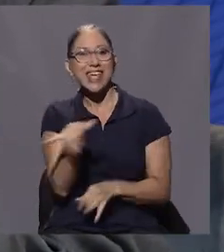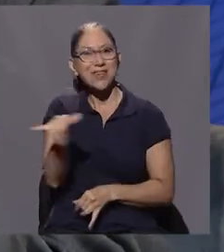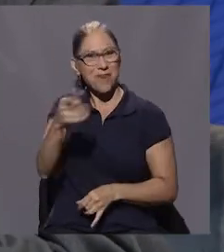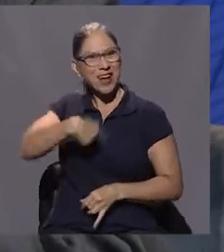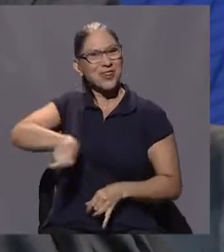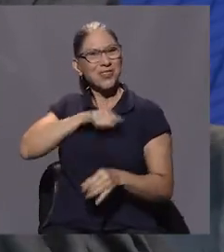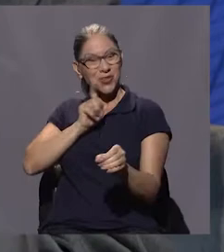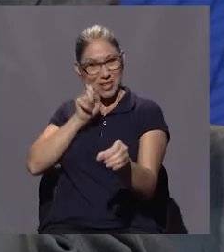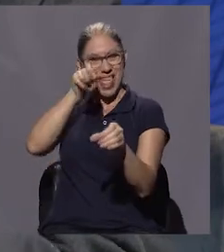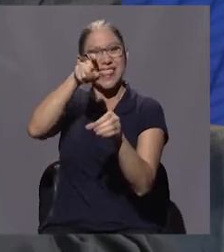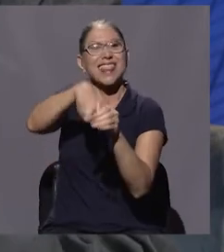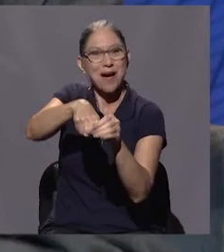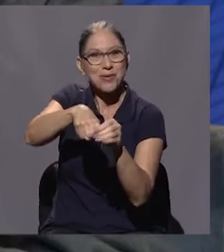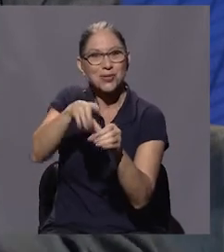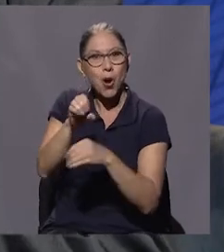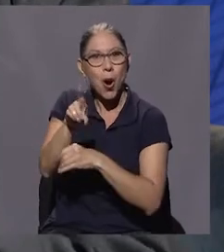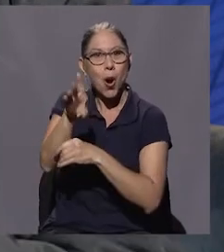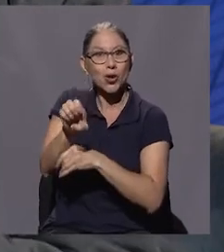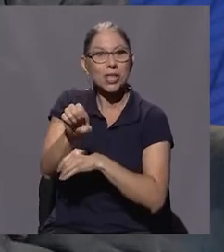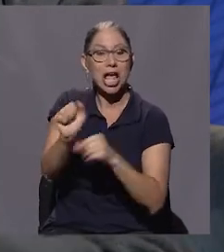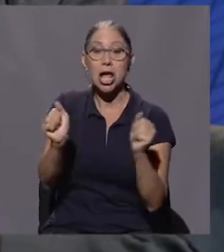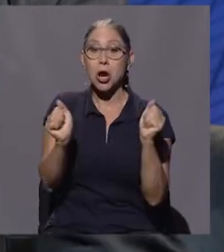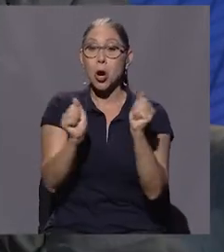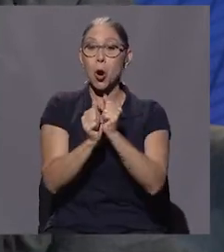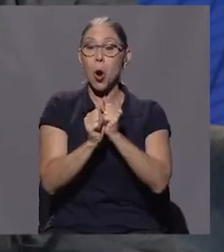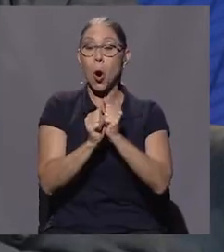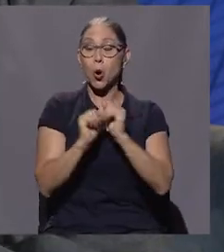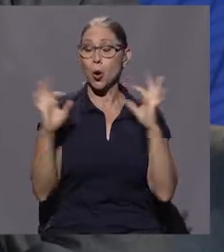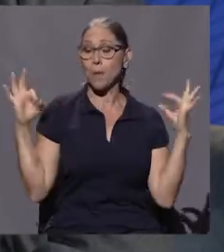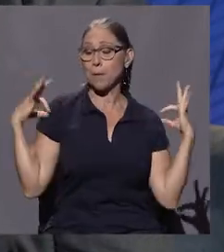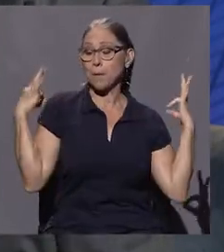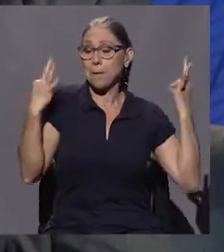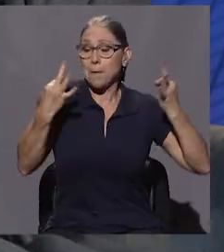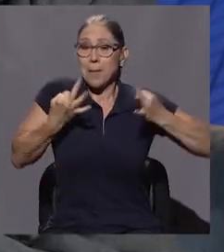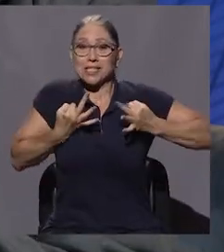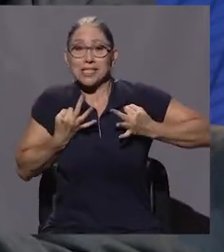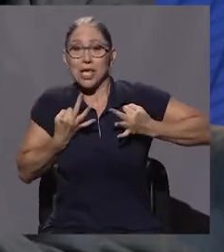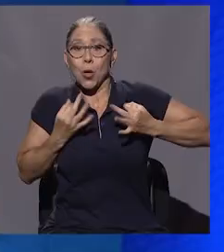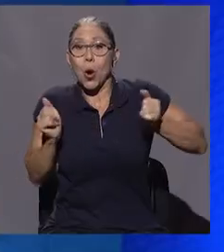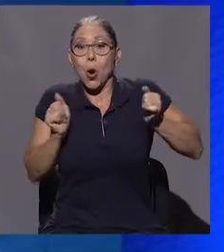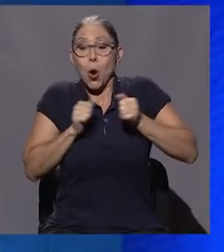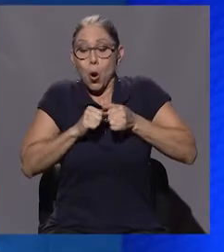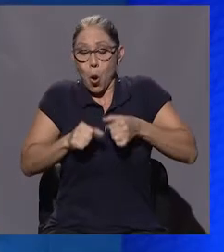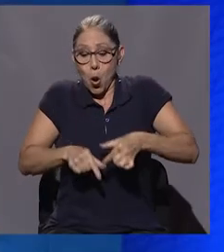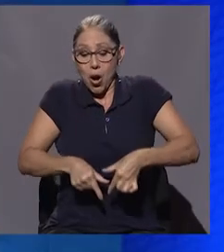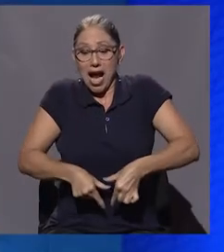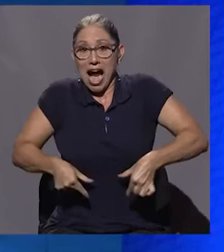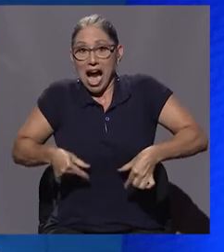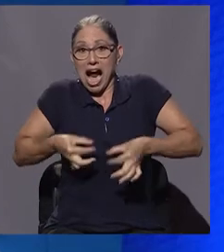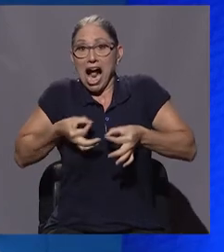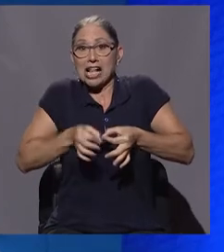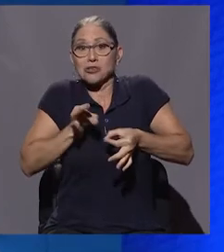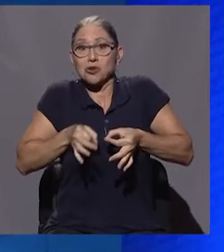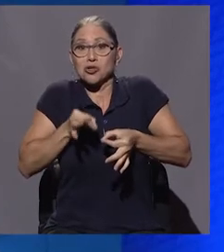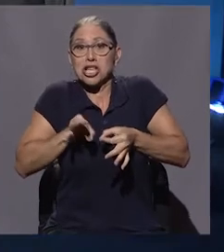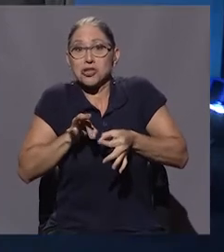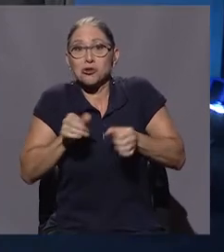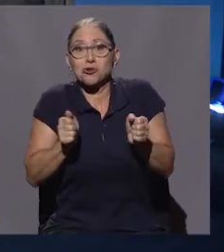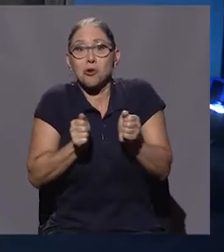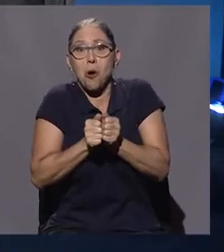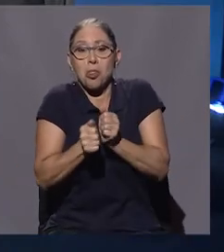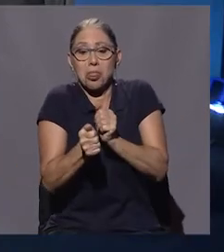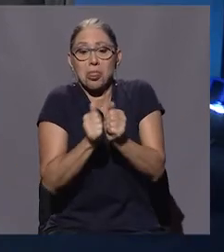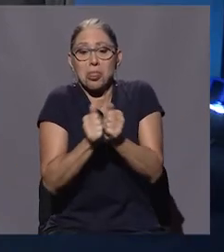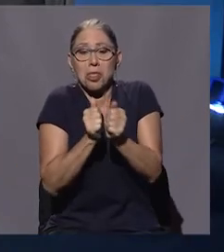pero con los calzoncillos de manta remendados y con tenis blancas. O sea, vamos a jugar de ricos siendo